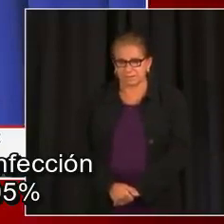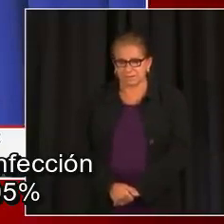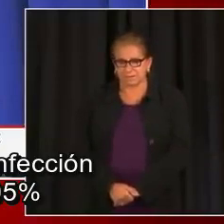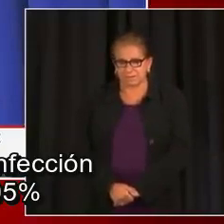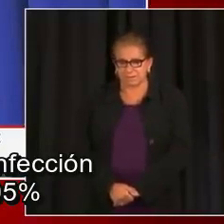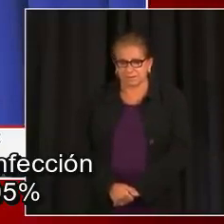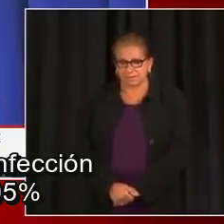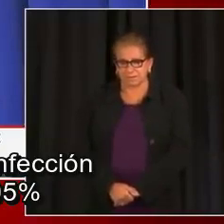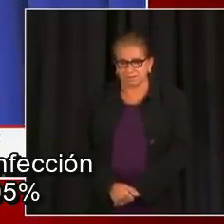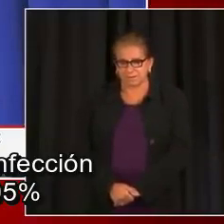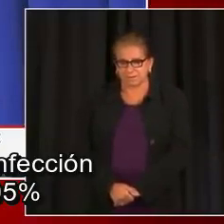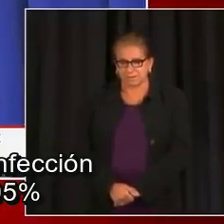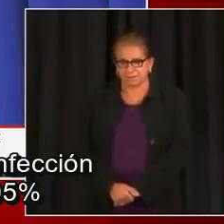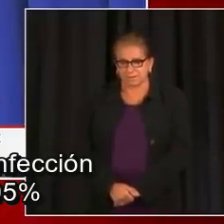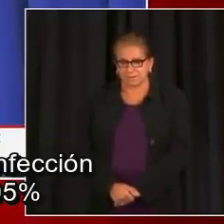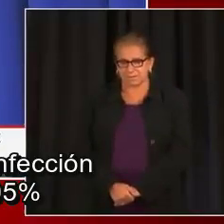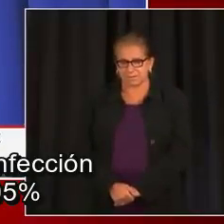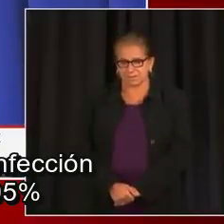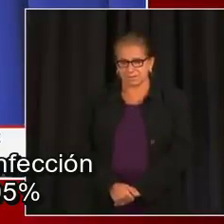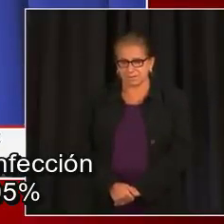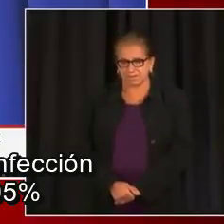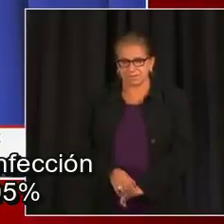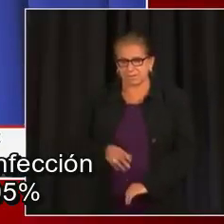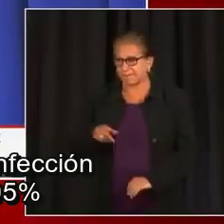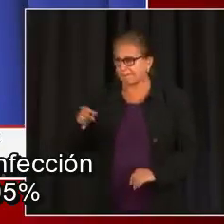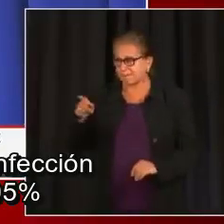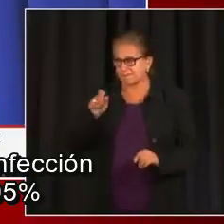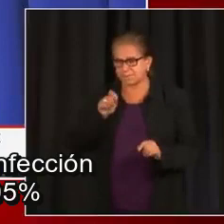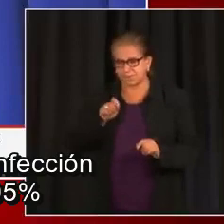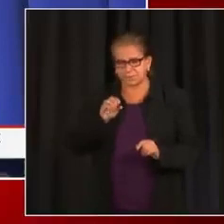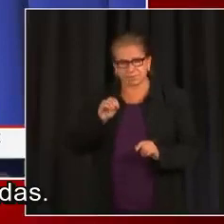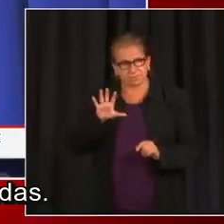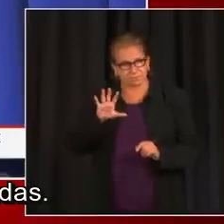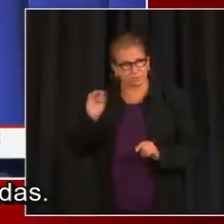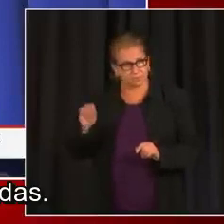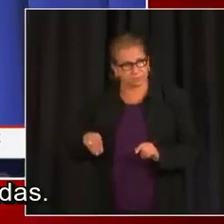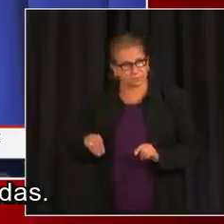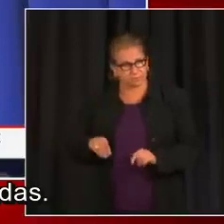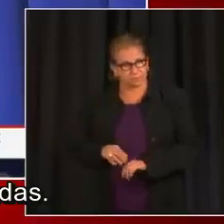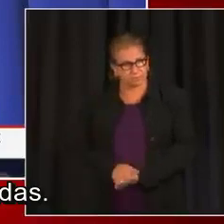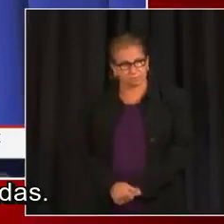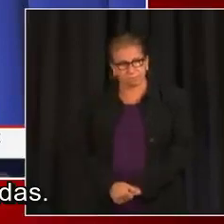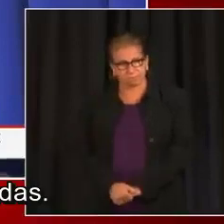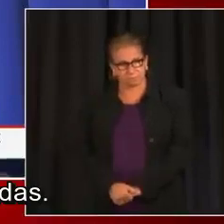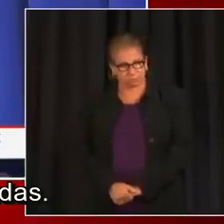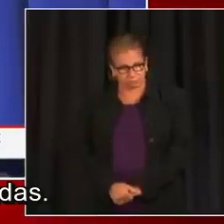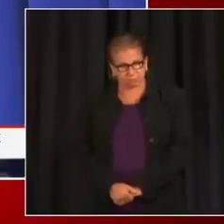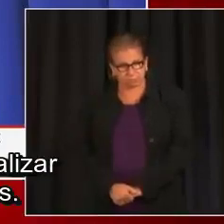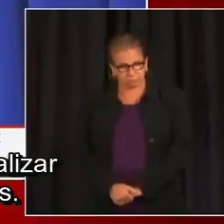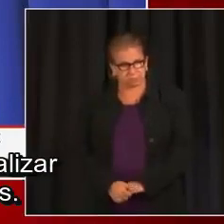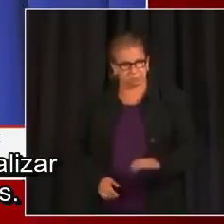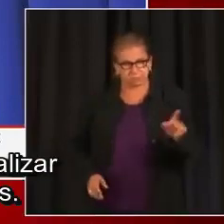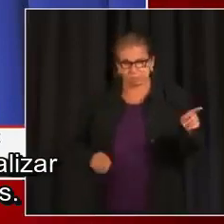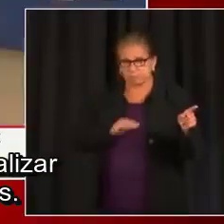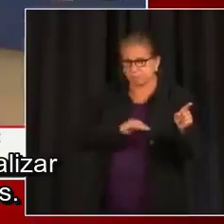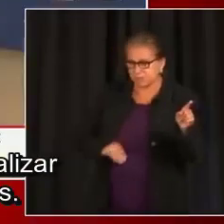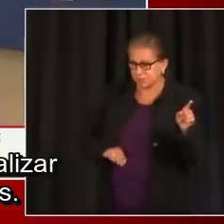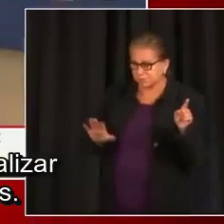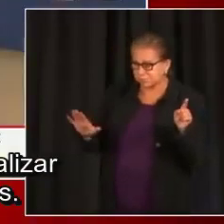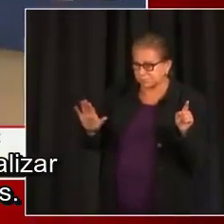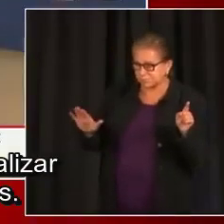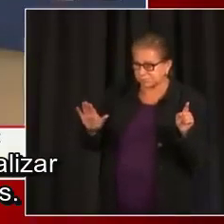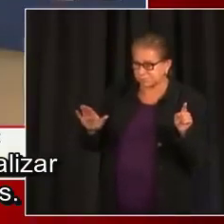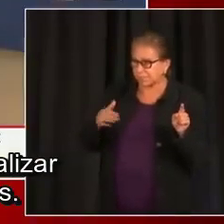recordarles que la infección post vacunación está en menos del 0.05% en personas totalmente vacunadas. Y eso es algo que